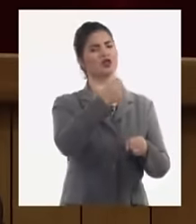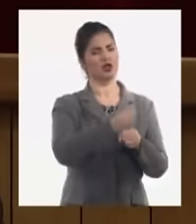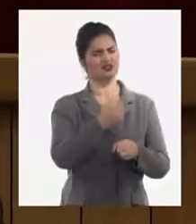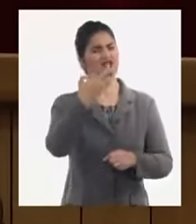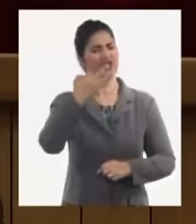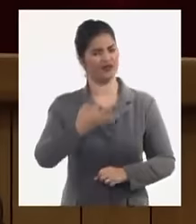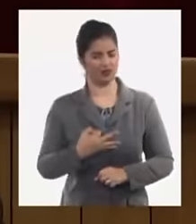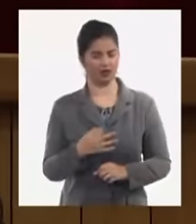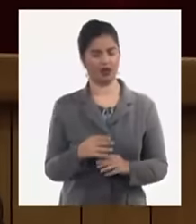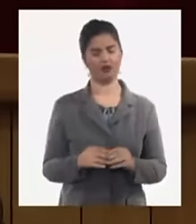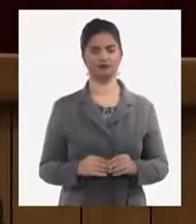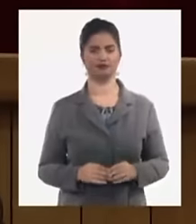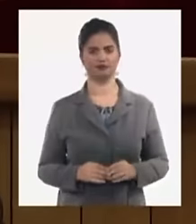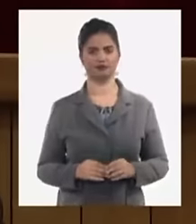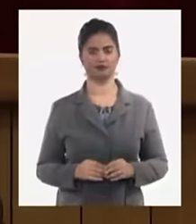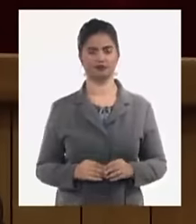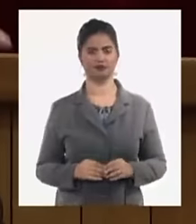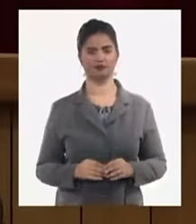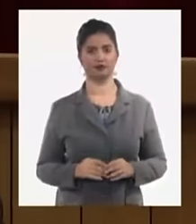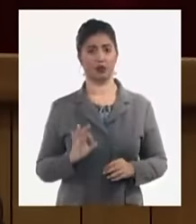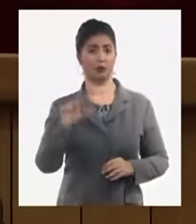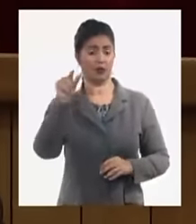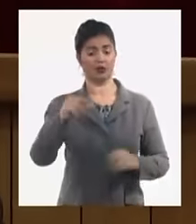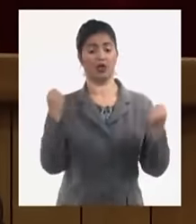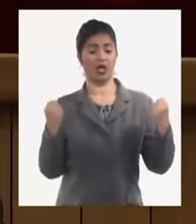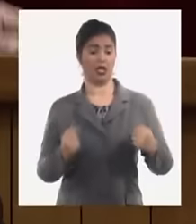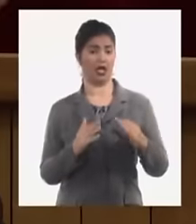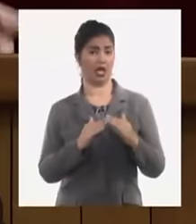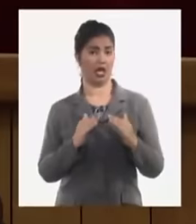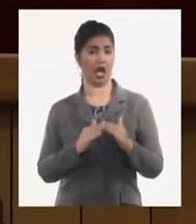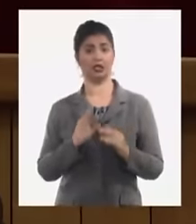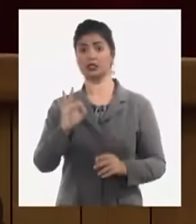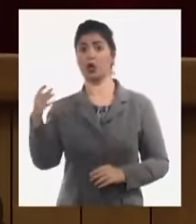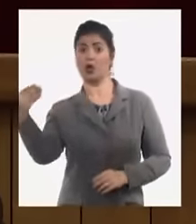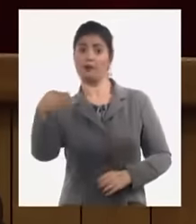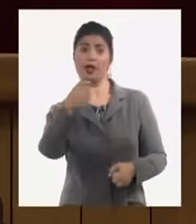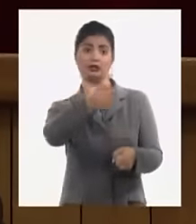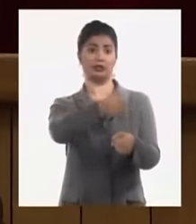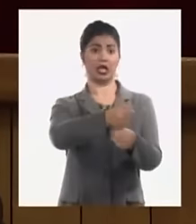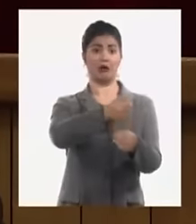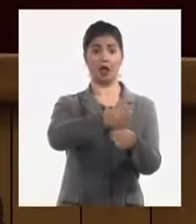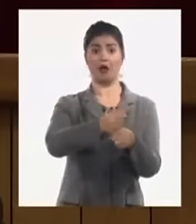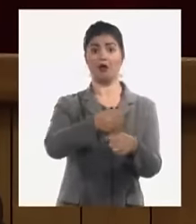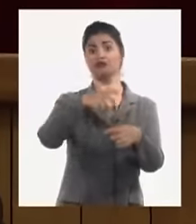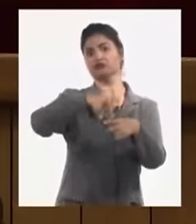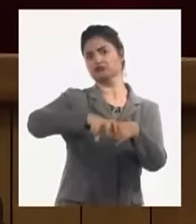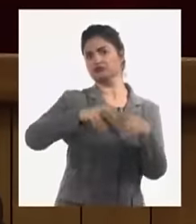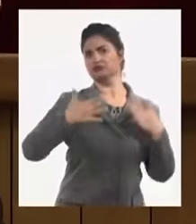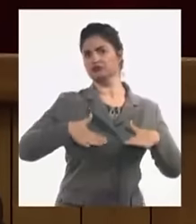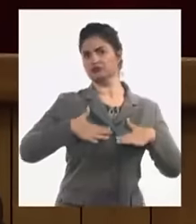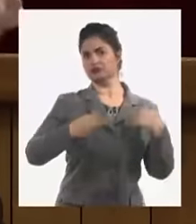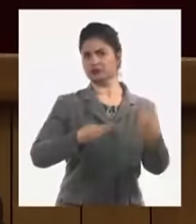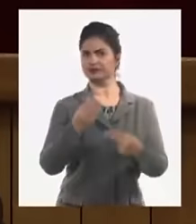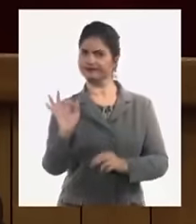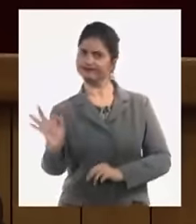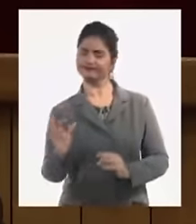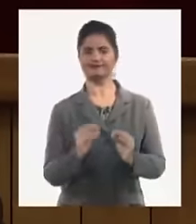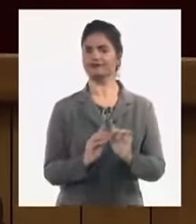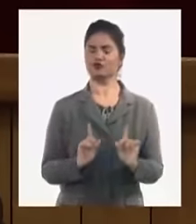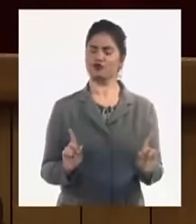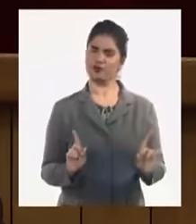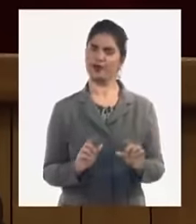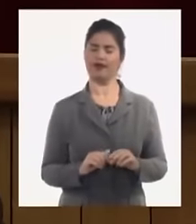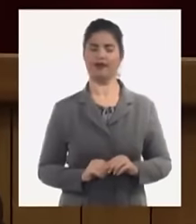entre todas la más importante no es intervenir en sus empresas y que las empresas que es la que está definida así en la